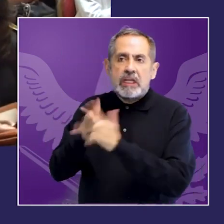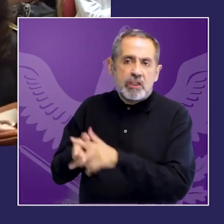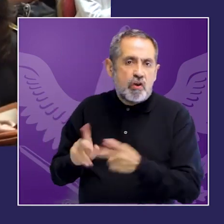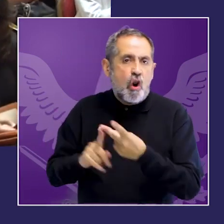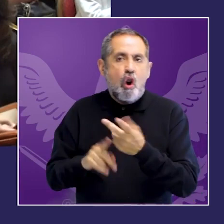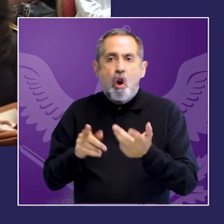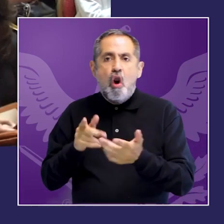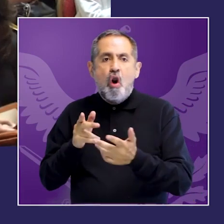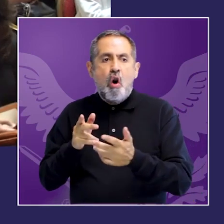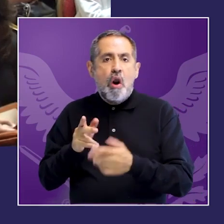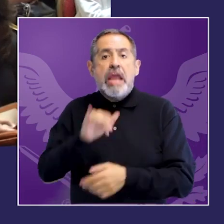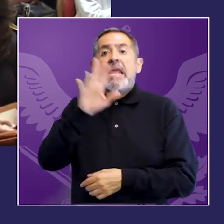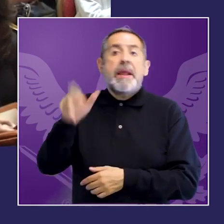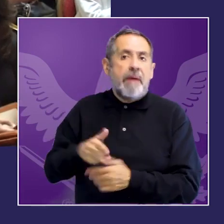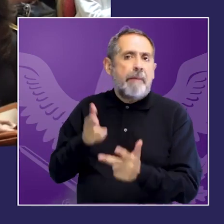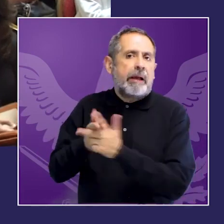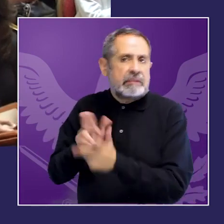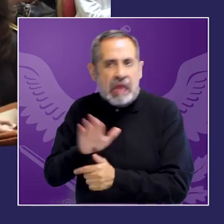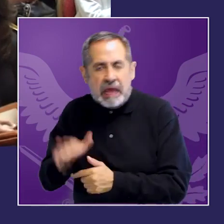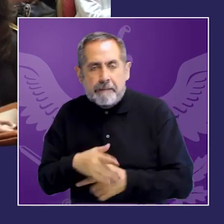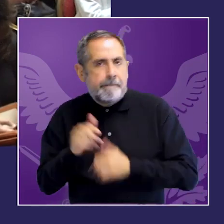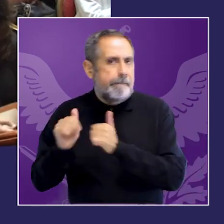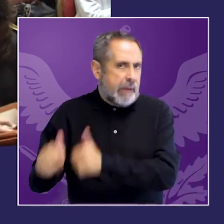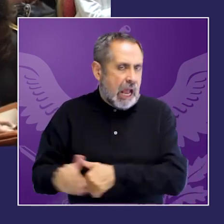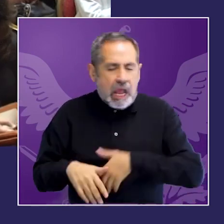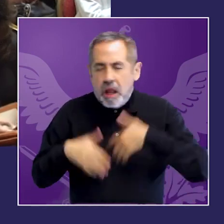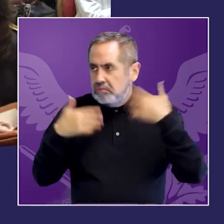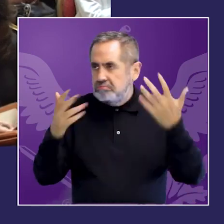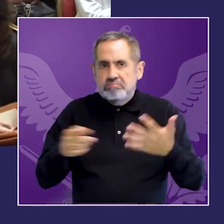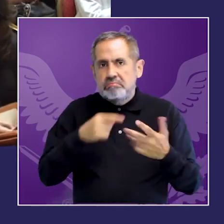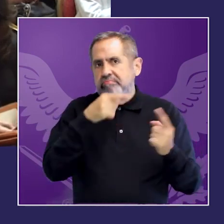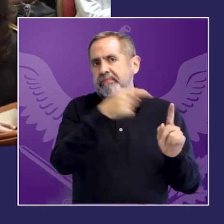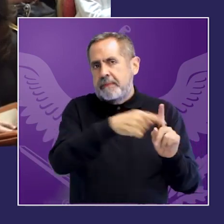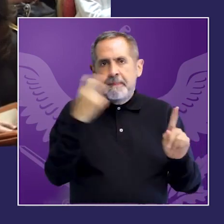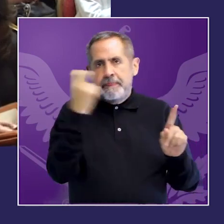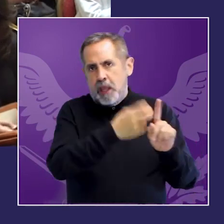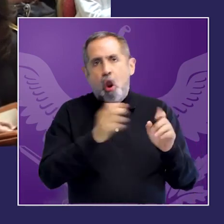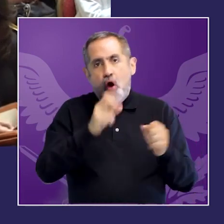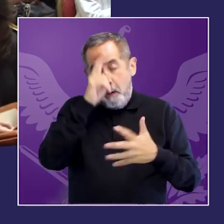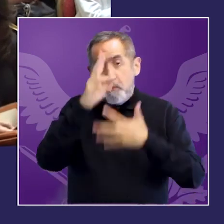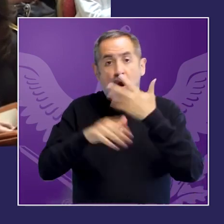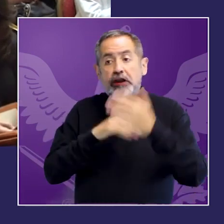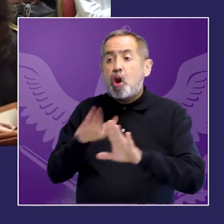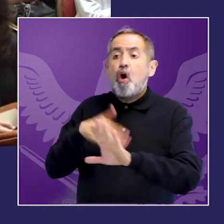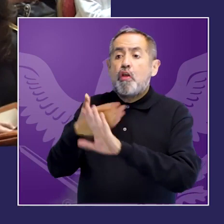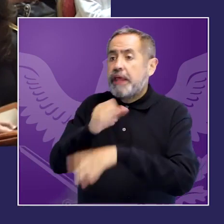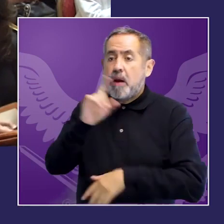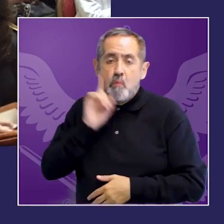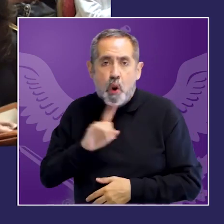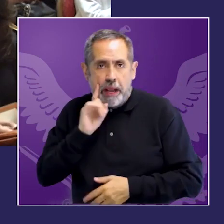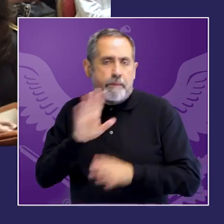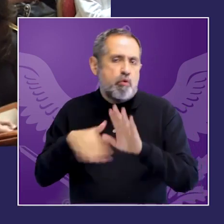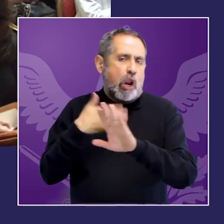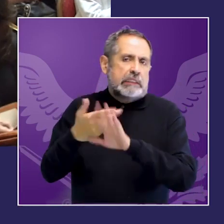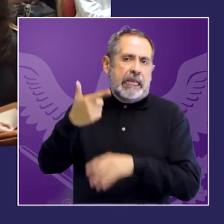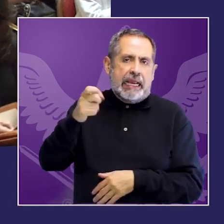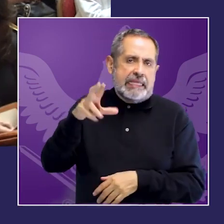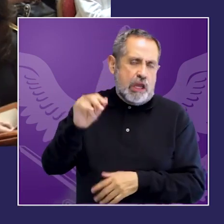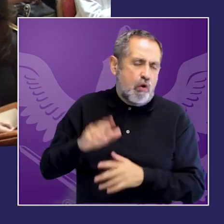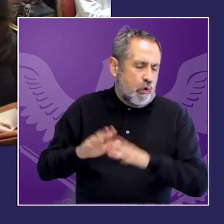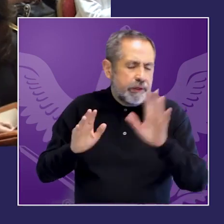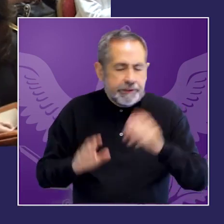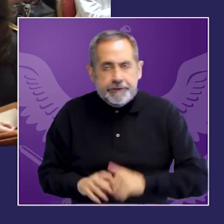violencia contra la mujer violencia de género ahora en el hipotético caso de que esa persona termine